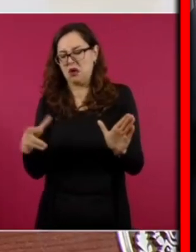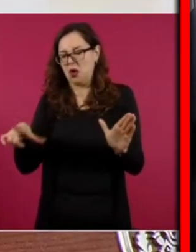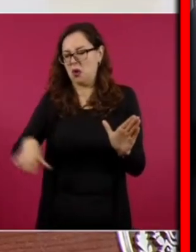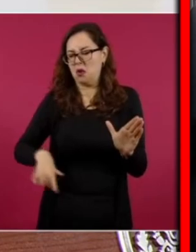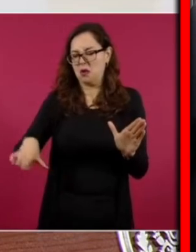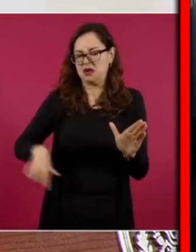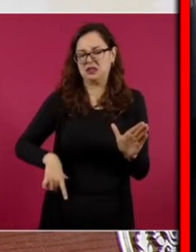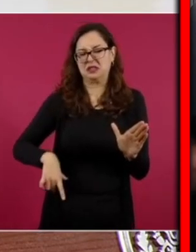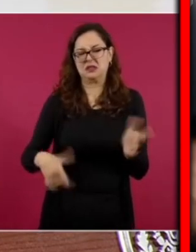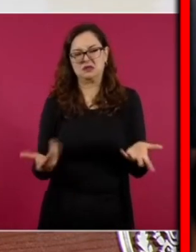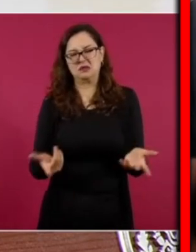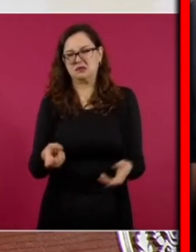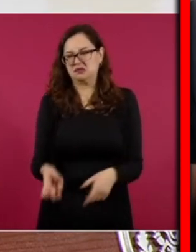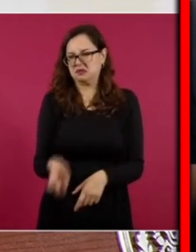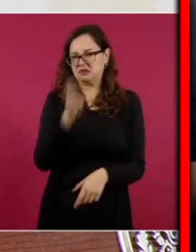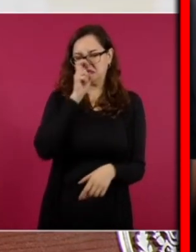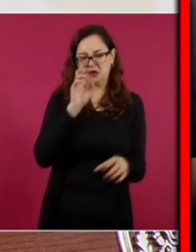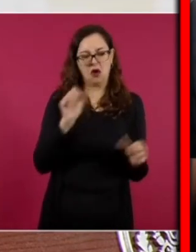oligarcas